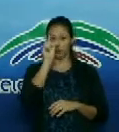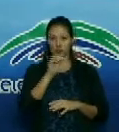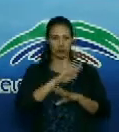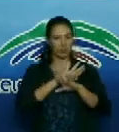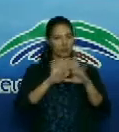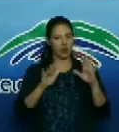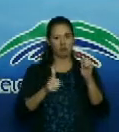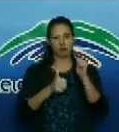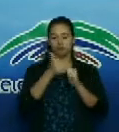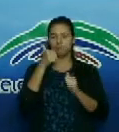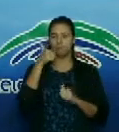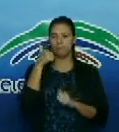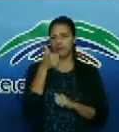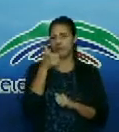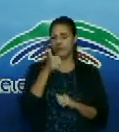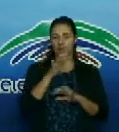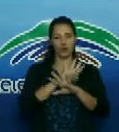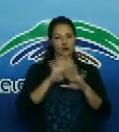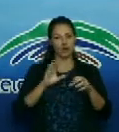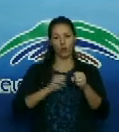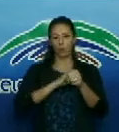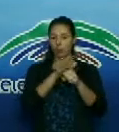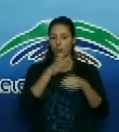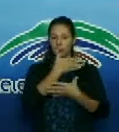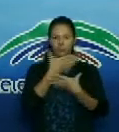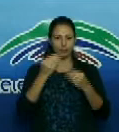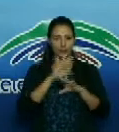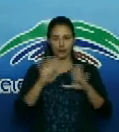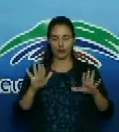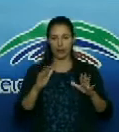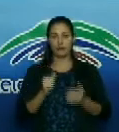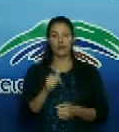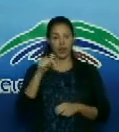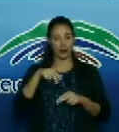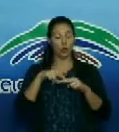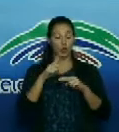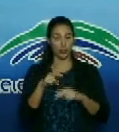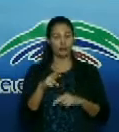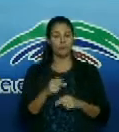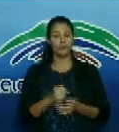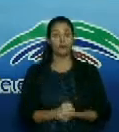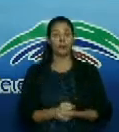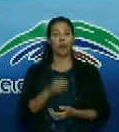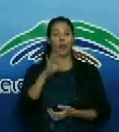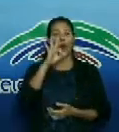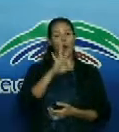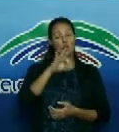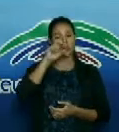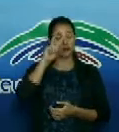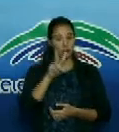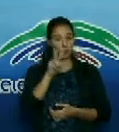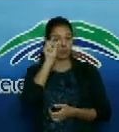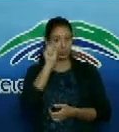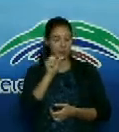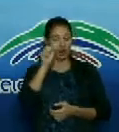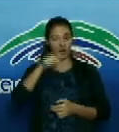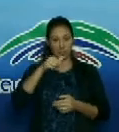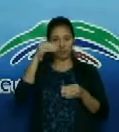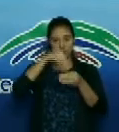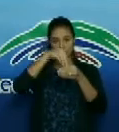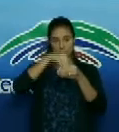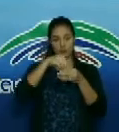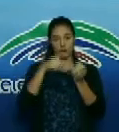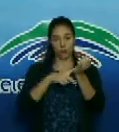recuperado tras padecer la enfermedad en la provincia de Holguín. 82 son de acá, propios de la provincia de Holguín, y 12